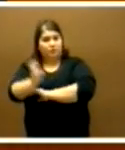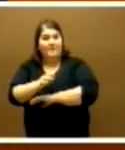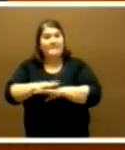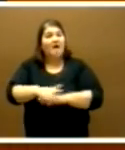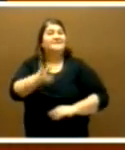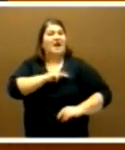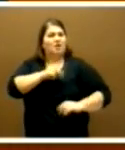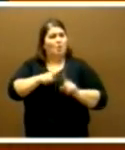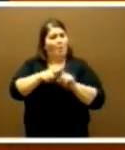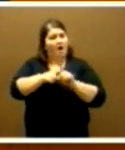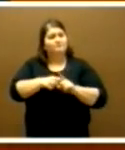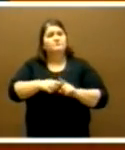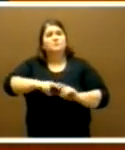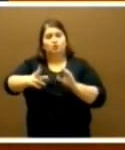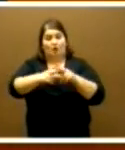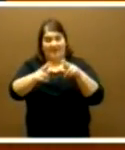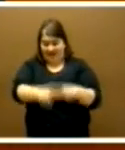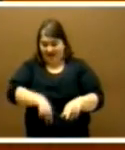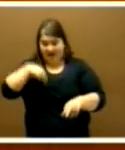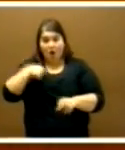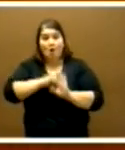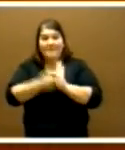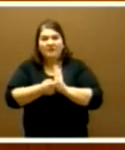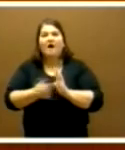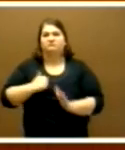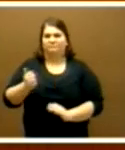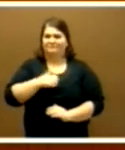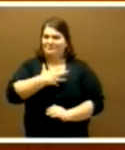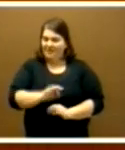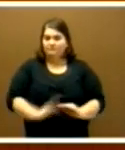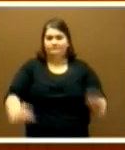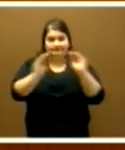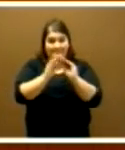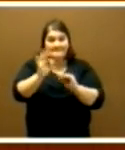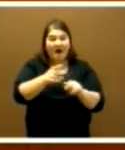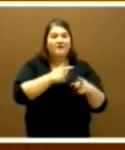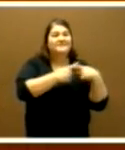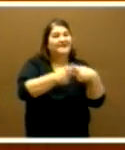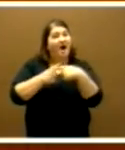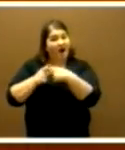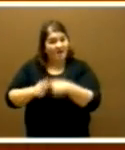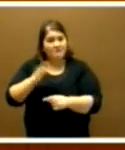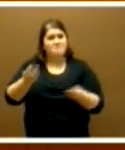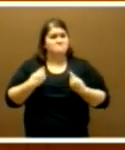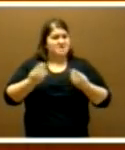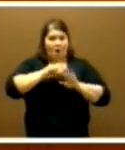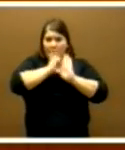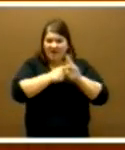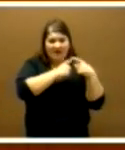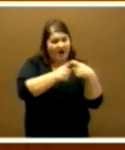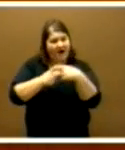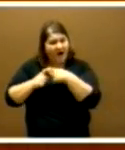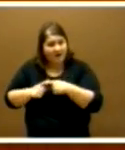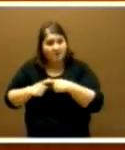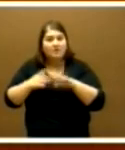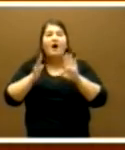talento de toda la sociedad. Las dificultades de conciliación y el desigual reparto de tareas de sostenimiento de la vida inciden